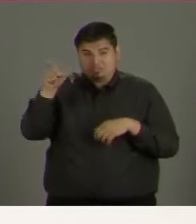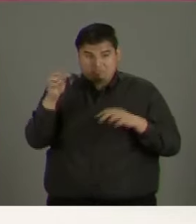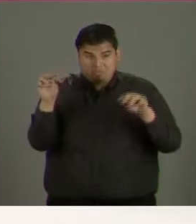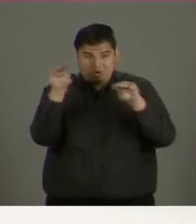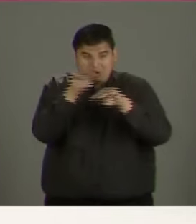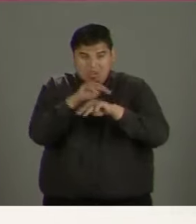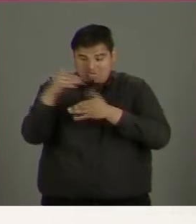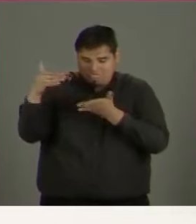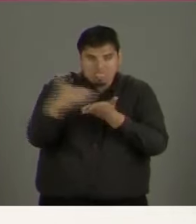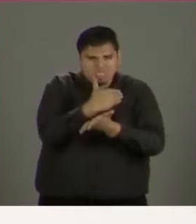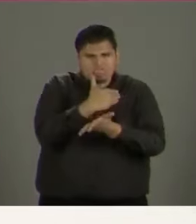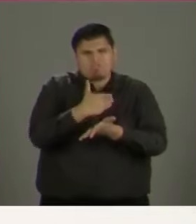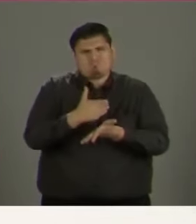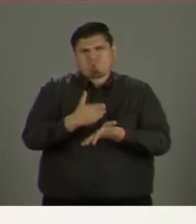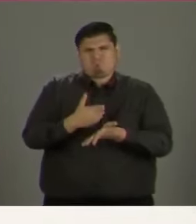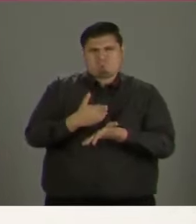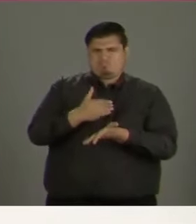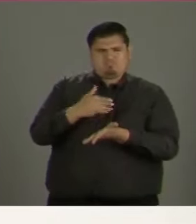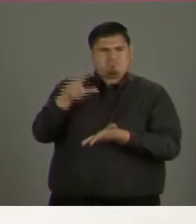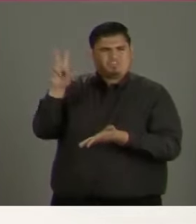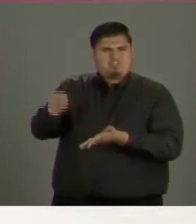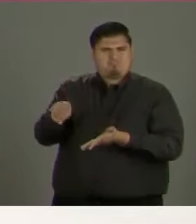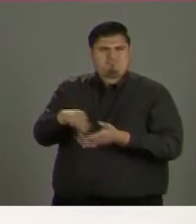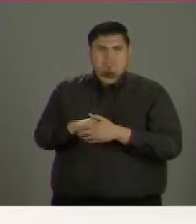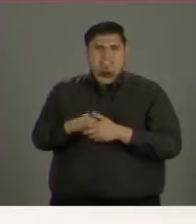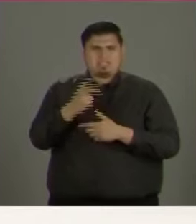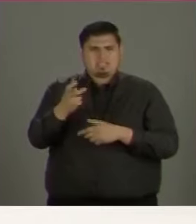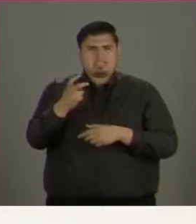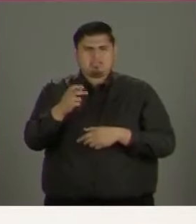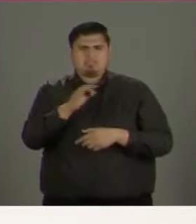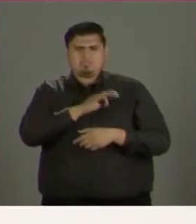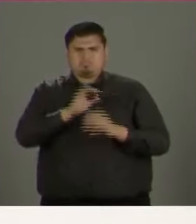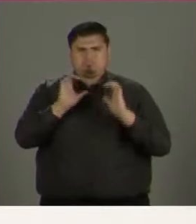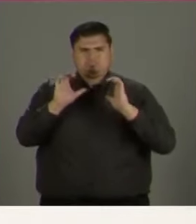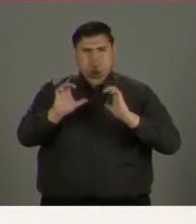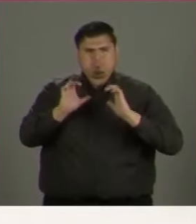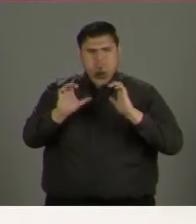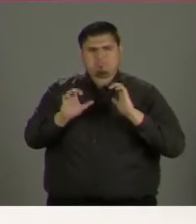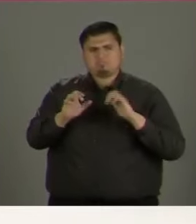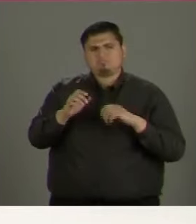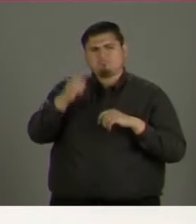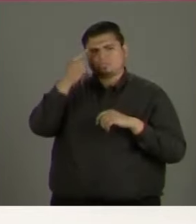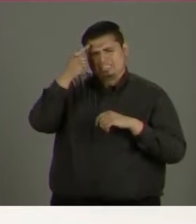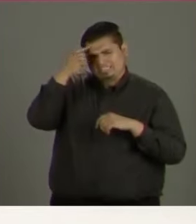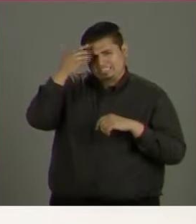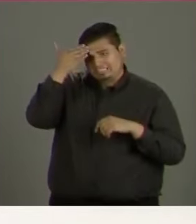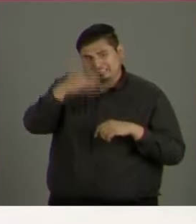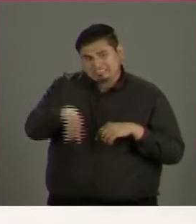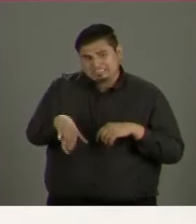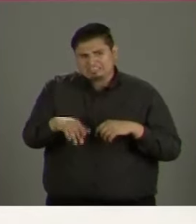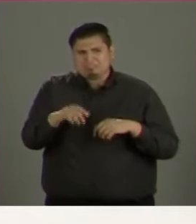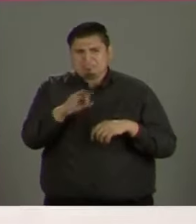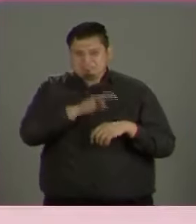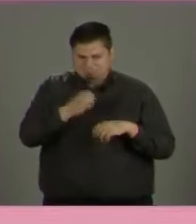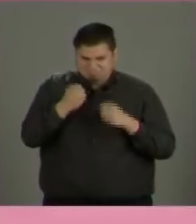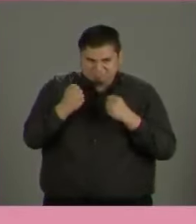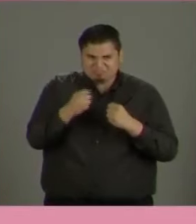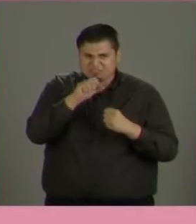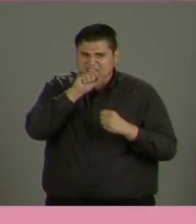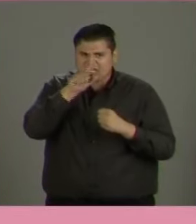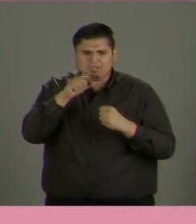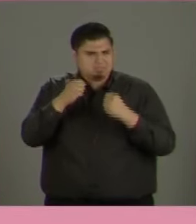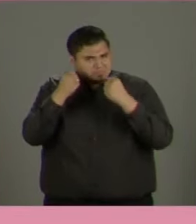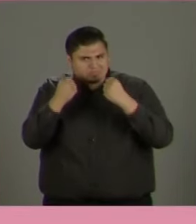Jalisco y por esta tierra lo voy a dar todo. Con tu apoyo, seré el gobernador más cercano